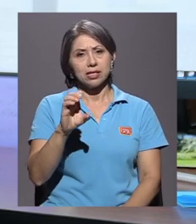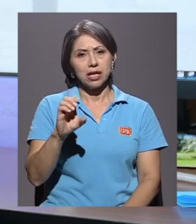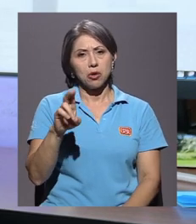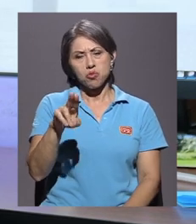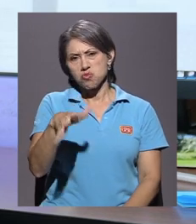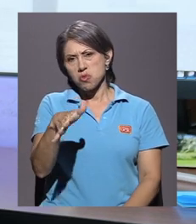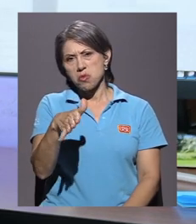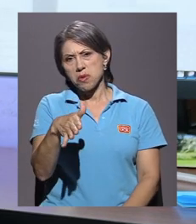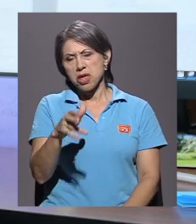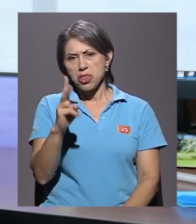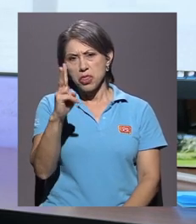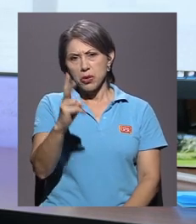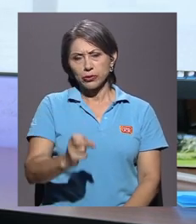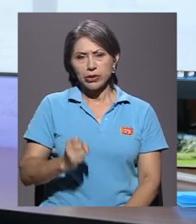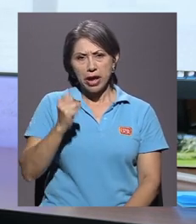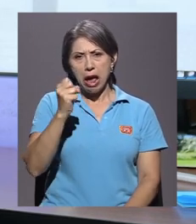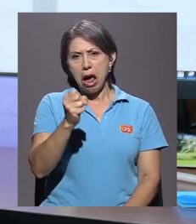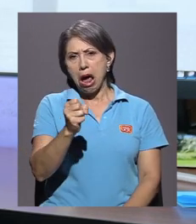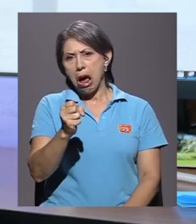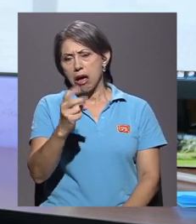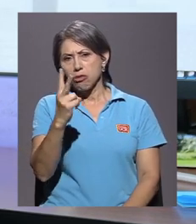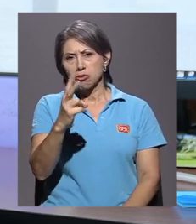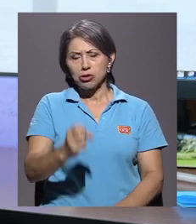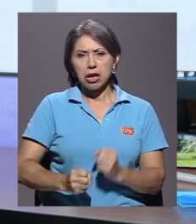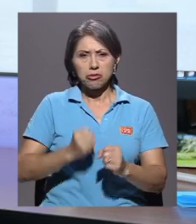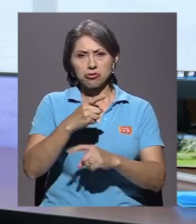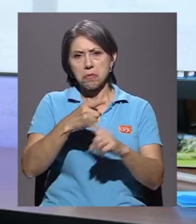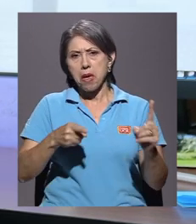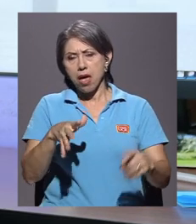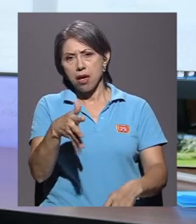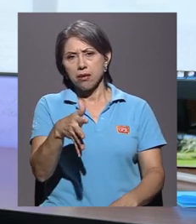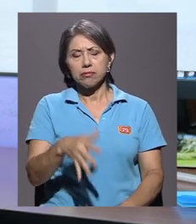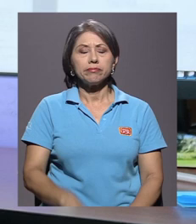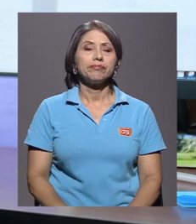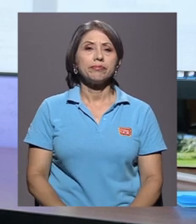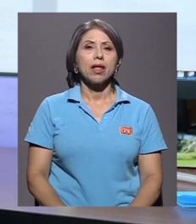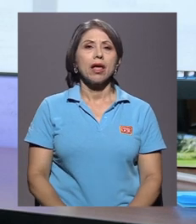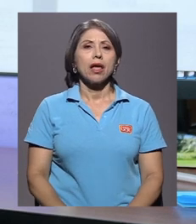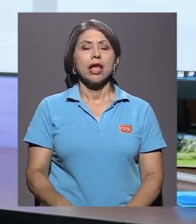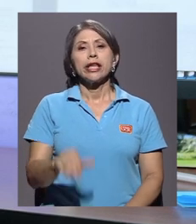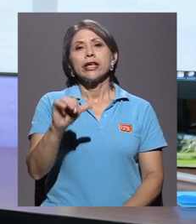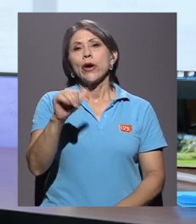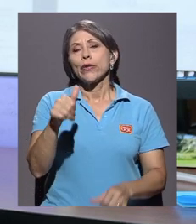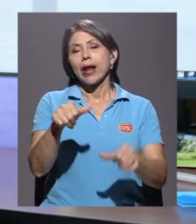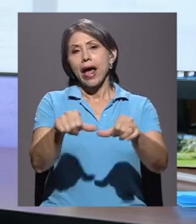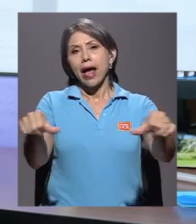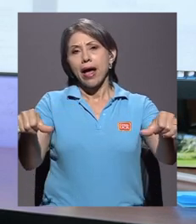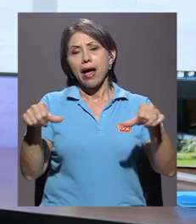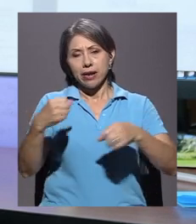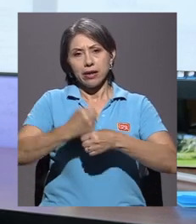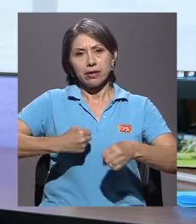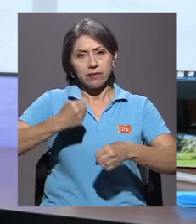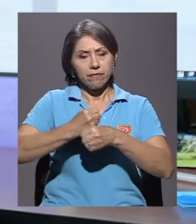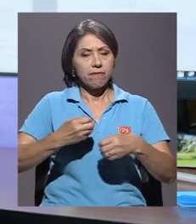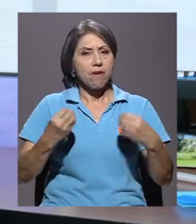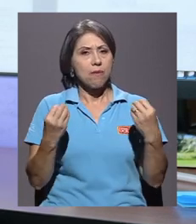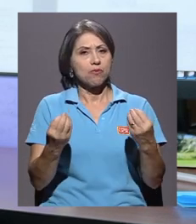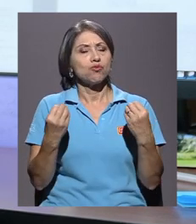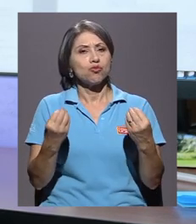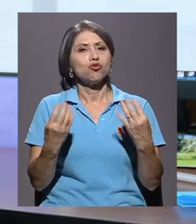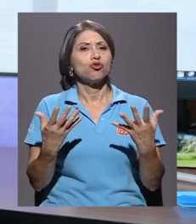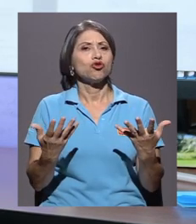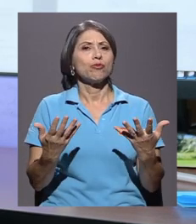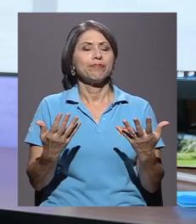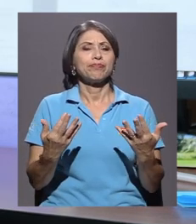aproximadamente dos años, dos años y medio. Y otra rama en la cual trabajamos bastante es